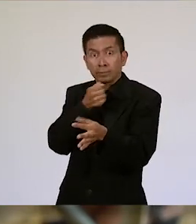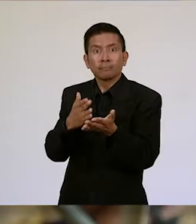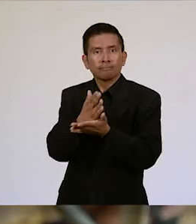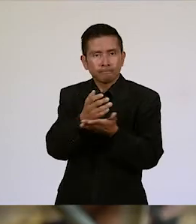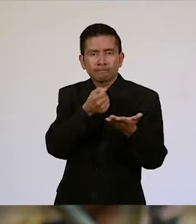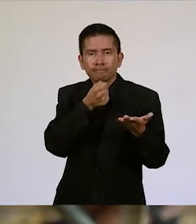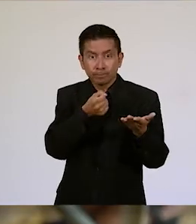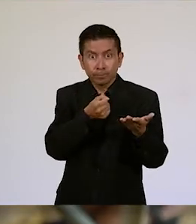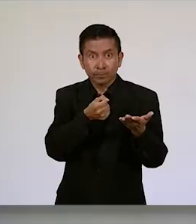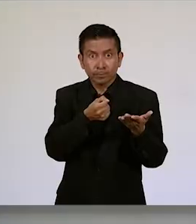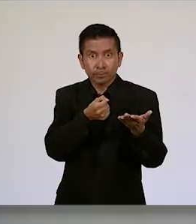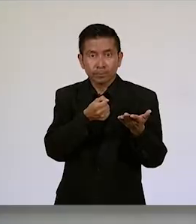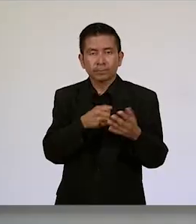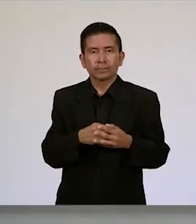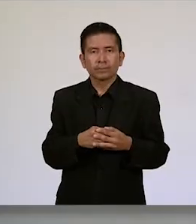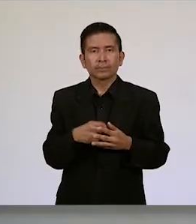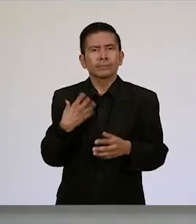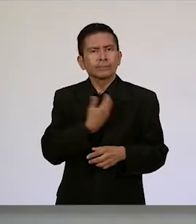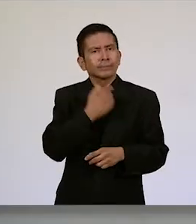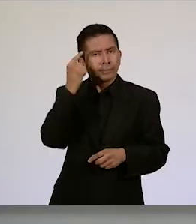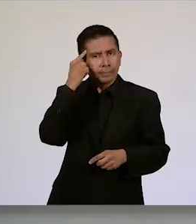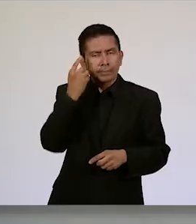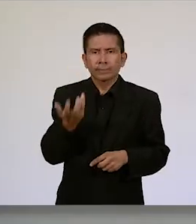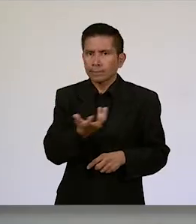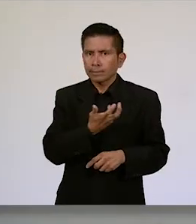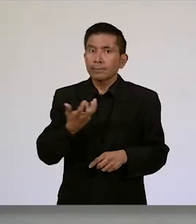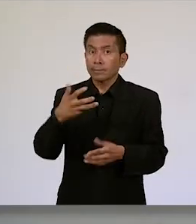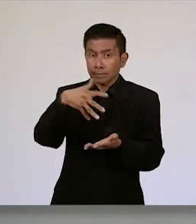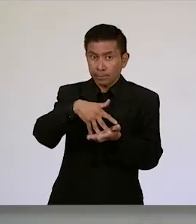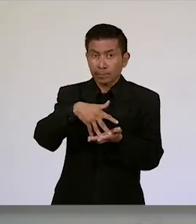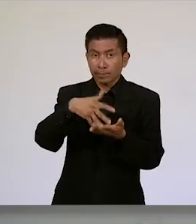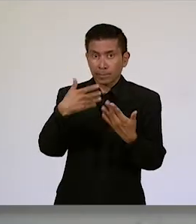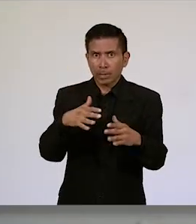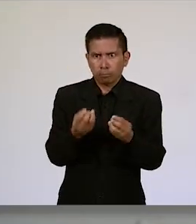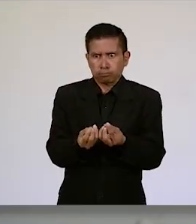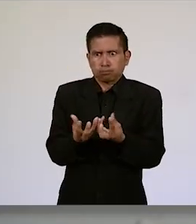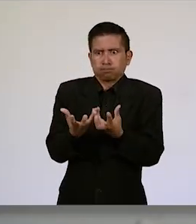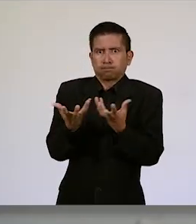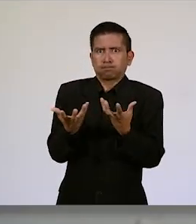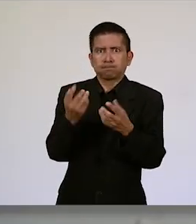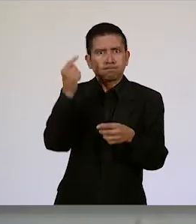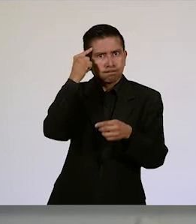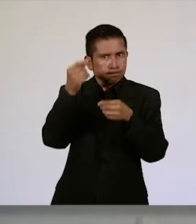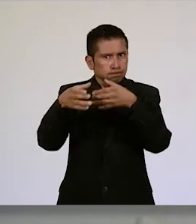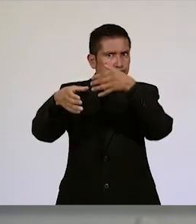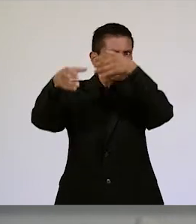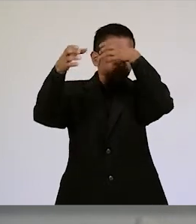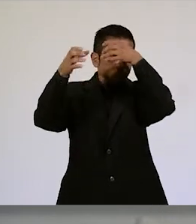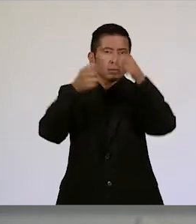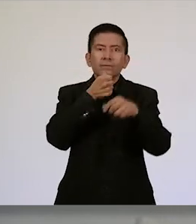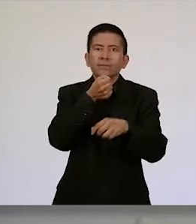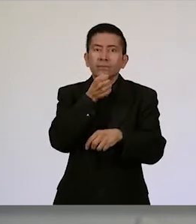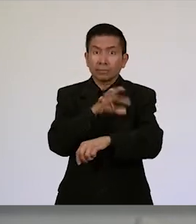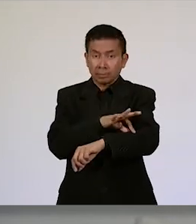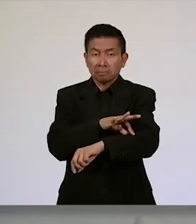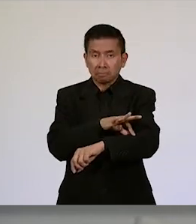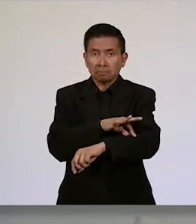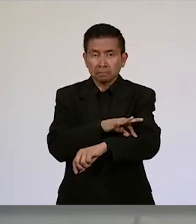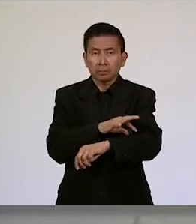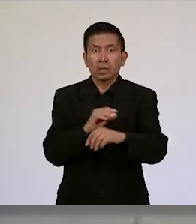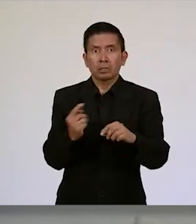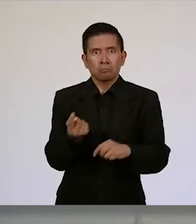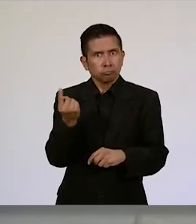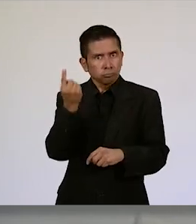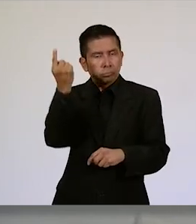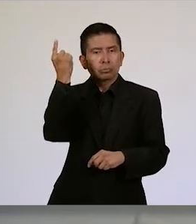de acceso a la información. Creemos que sí, que la ciudadanía ha aumentado su nivel de empoderamiento, también